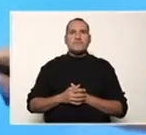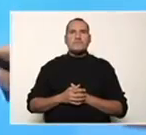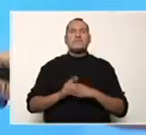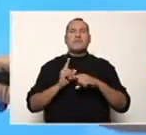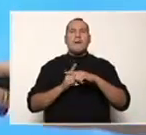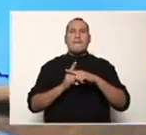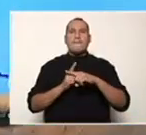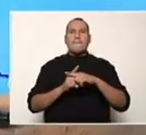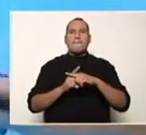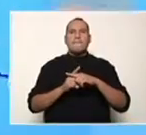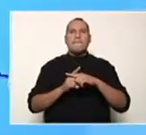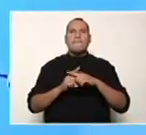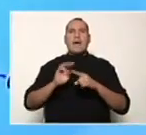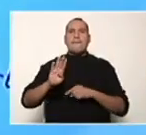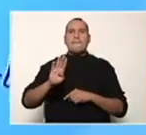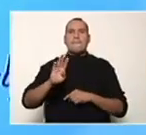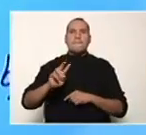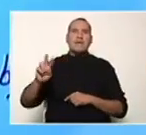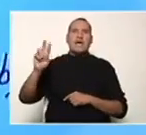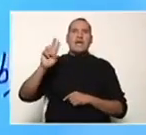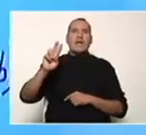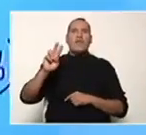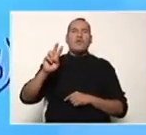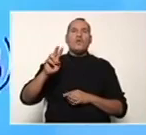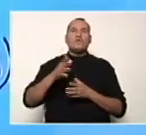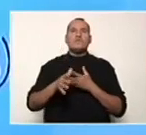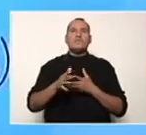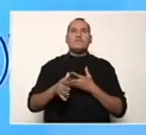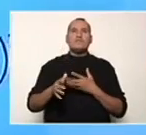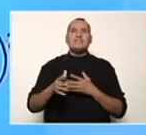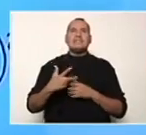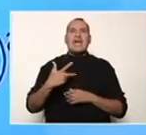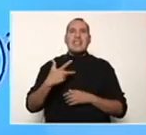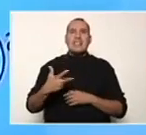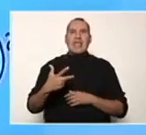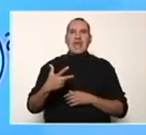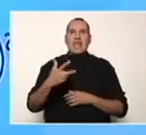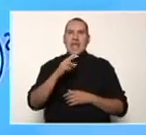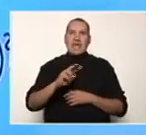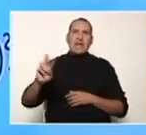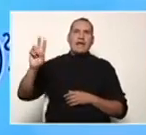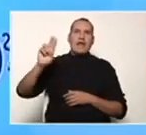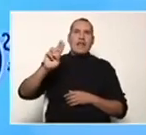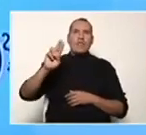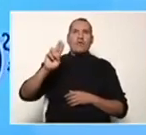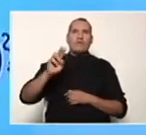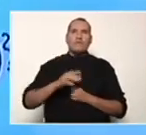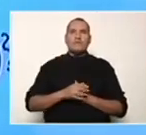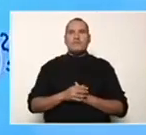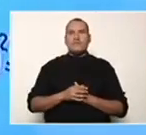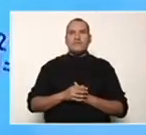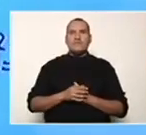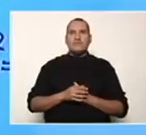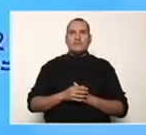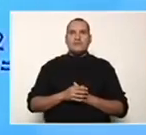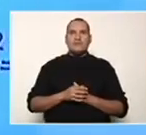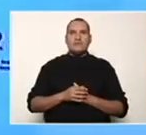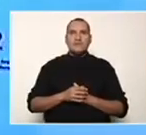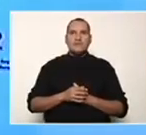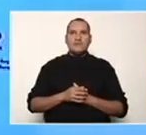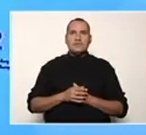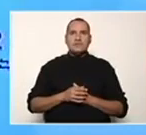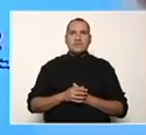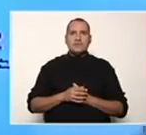Más elevado al cuadrado el segundo término más elevado al cuadrado el segundo término. El segundo término es 3